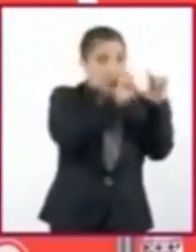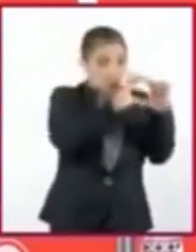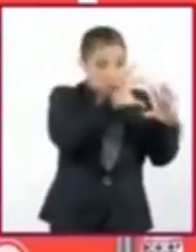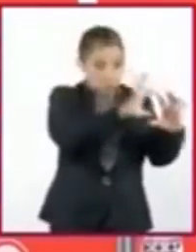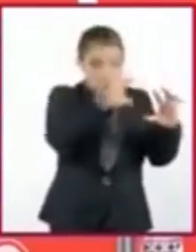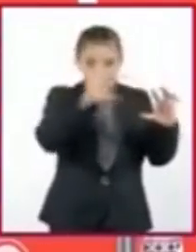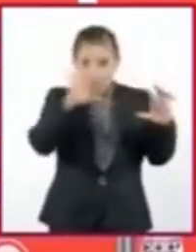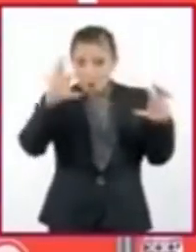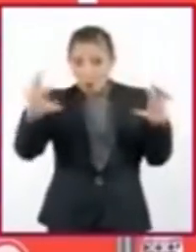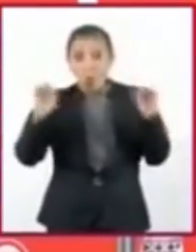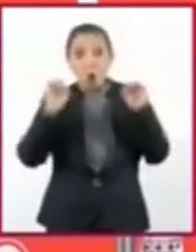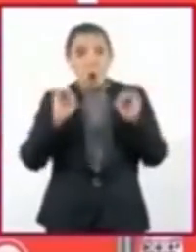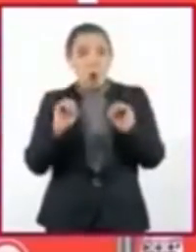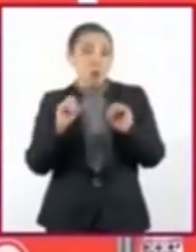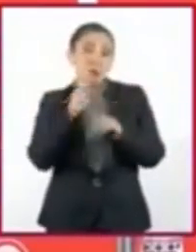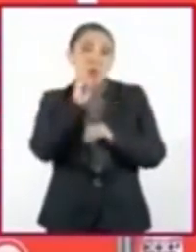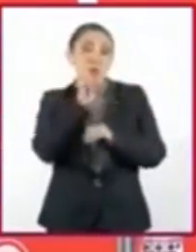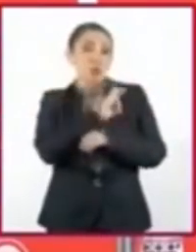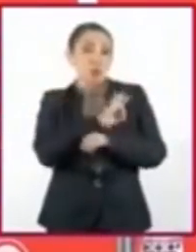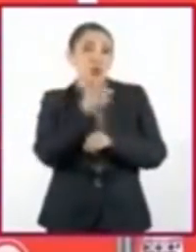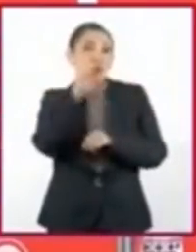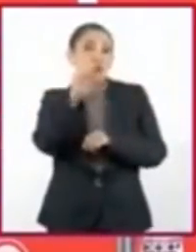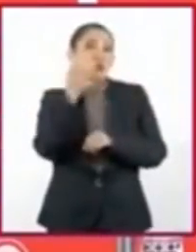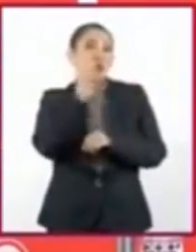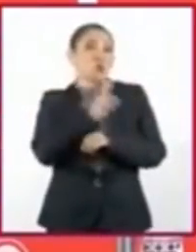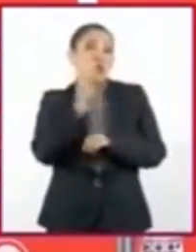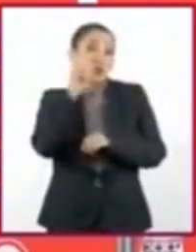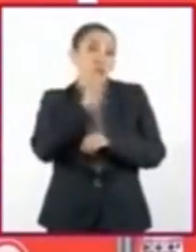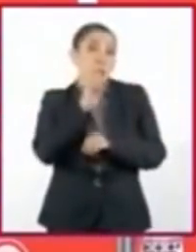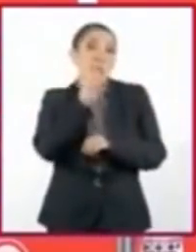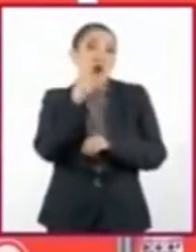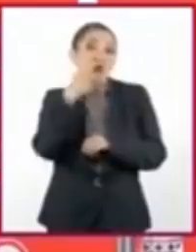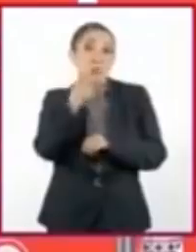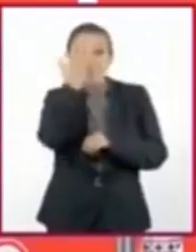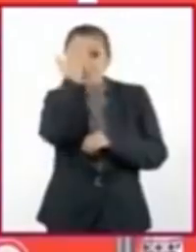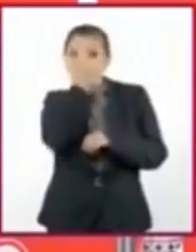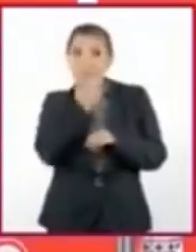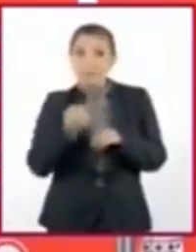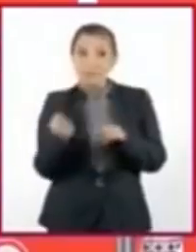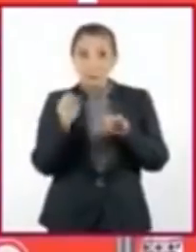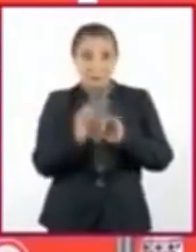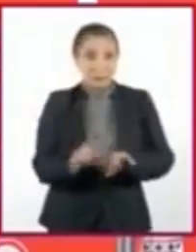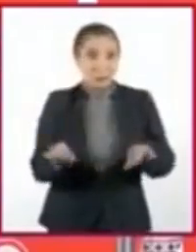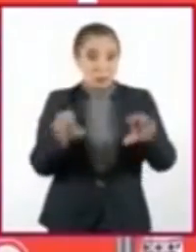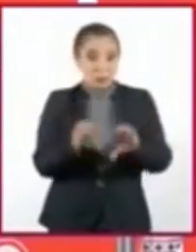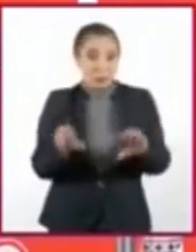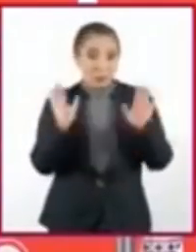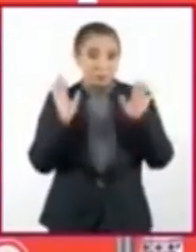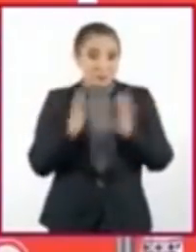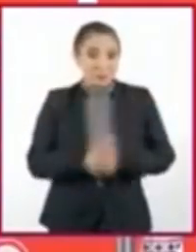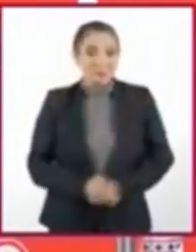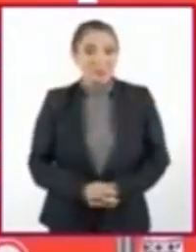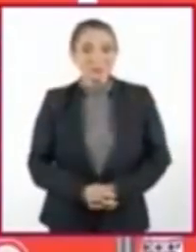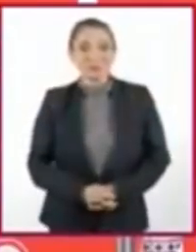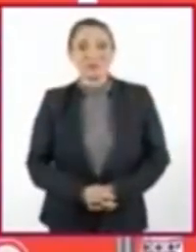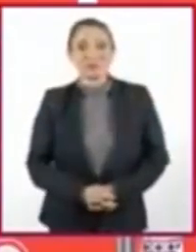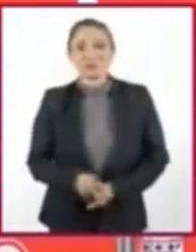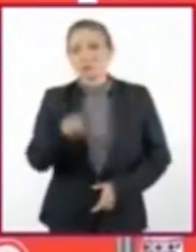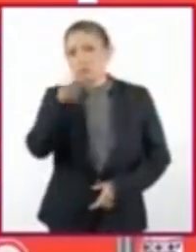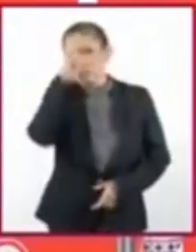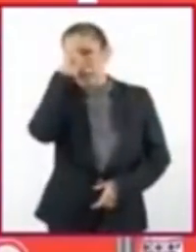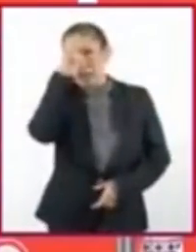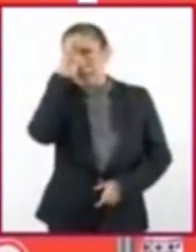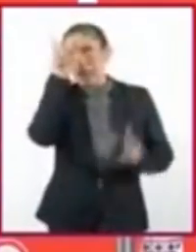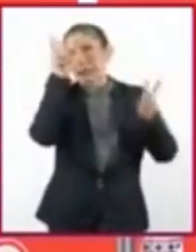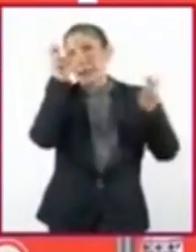editándolas, también pueden explorar y mejorar sus habilidades digitales. Piensen en